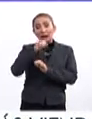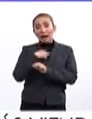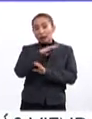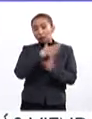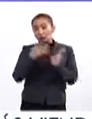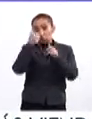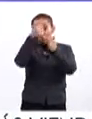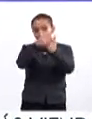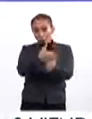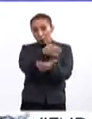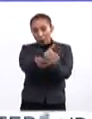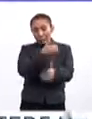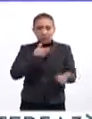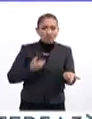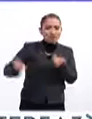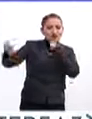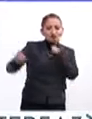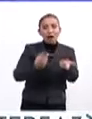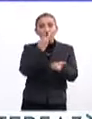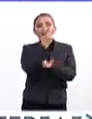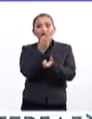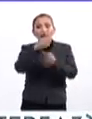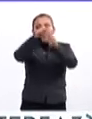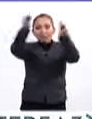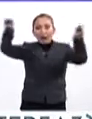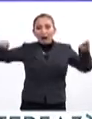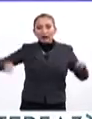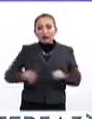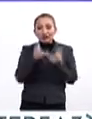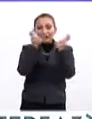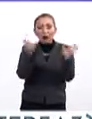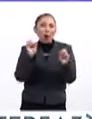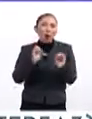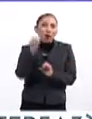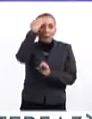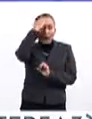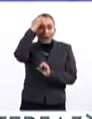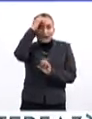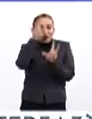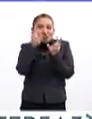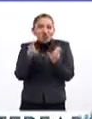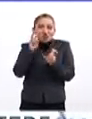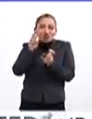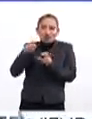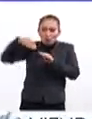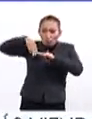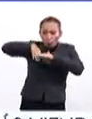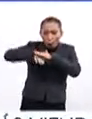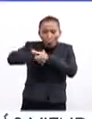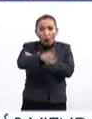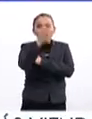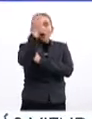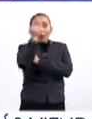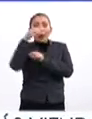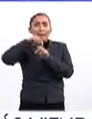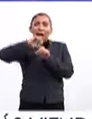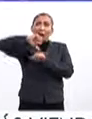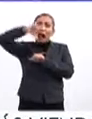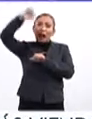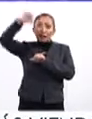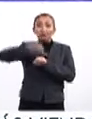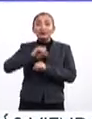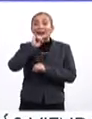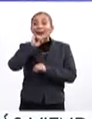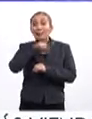Durante tu estancia podrás patinar en 200 metros de hielo o vivir la experiencia congelada de su tobogán de más de 9 metros de altura.